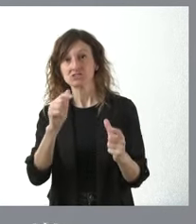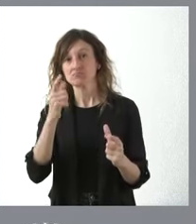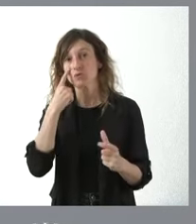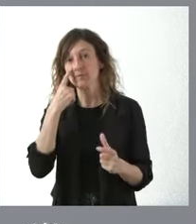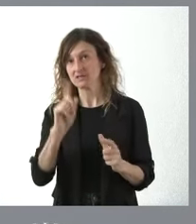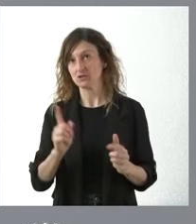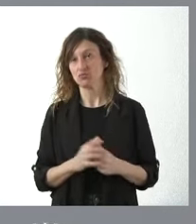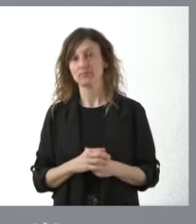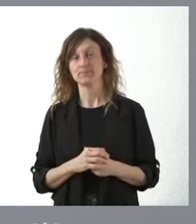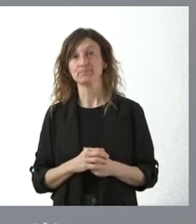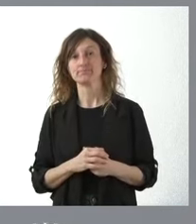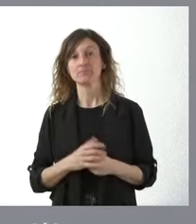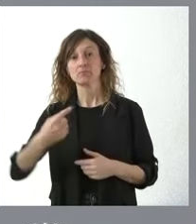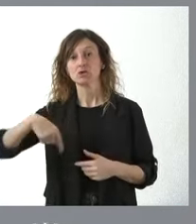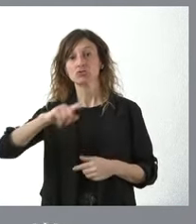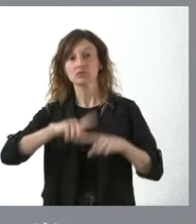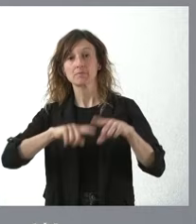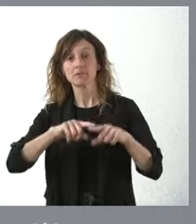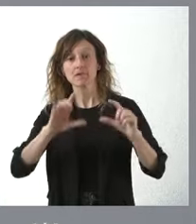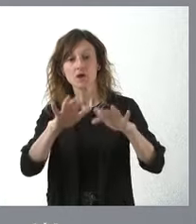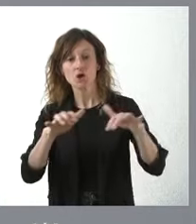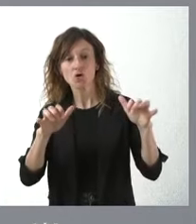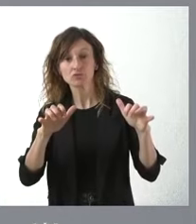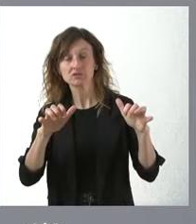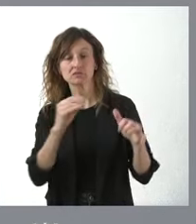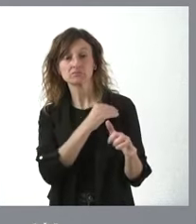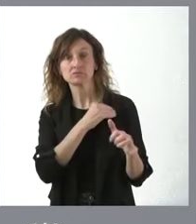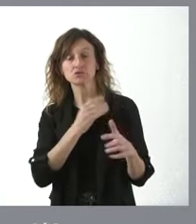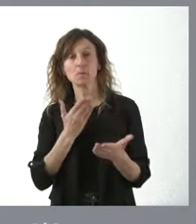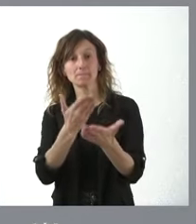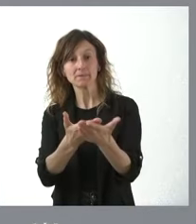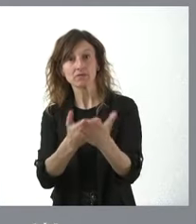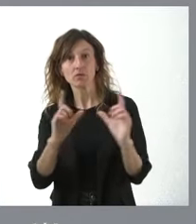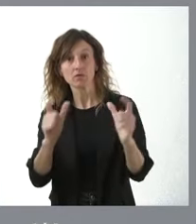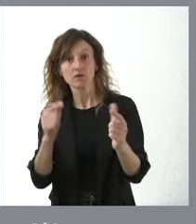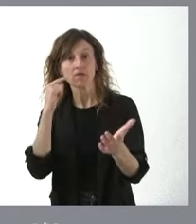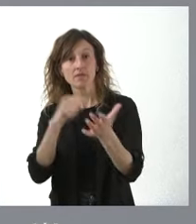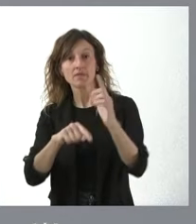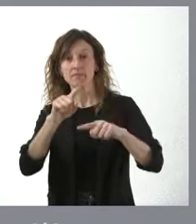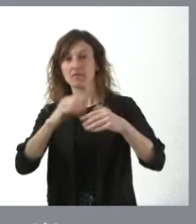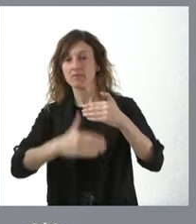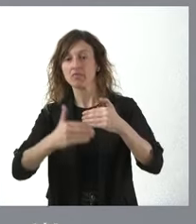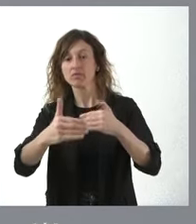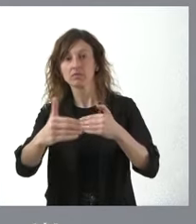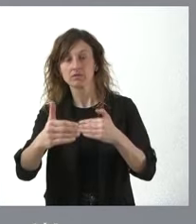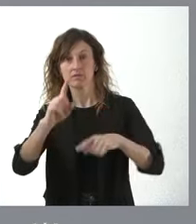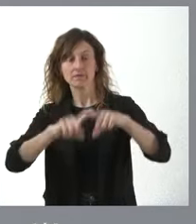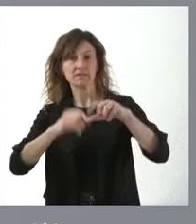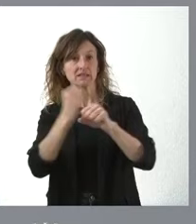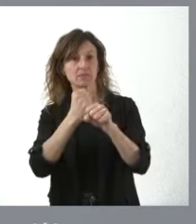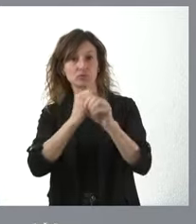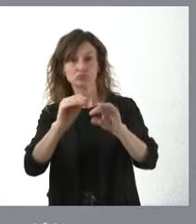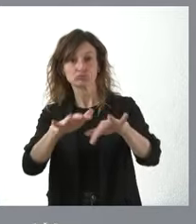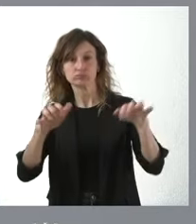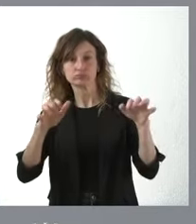pero nosotros estamos a disposición de las cortes lo que hacemos es ya solicitar las comparecencias y ya el plazo que ellos fijen en función del trabajo parlamentario es el que tienen que